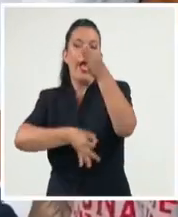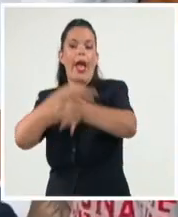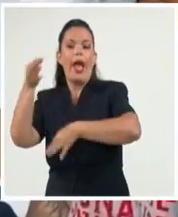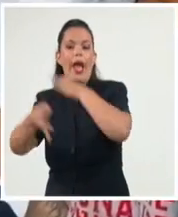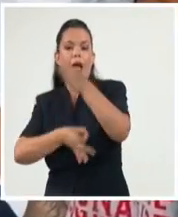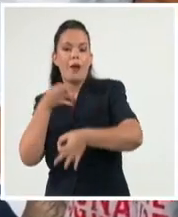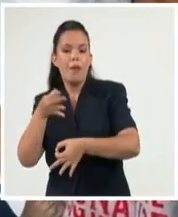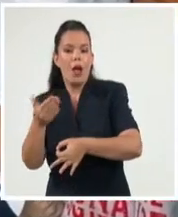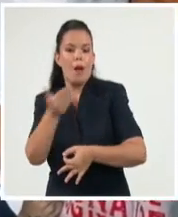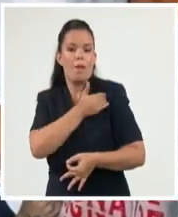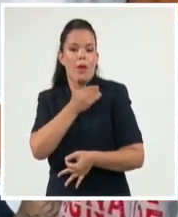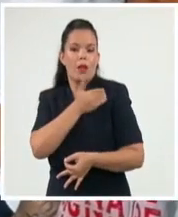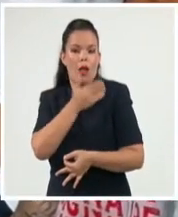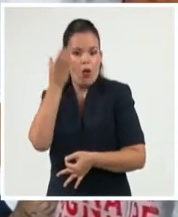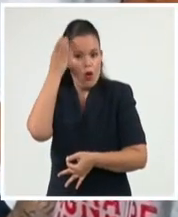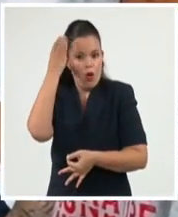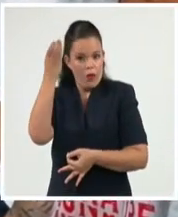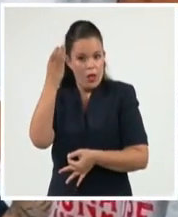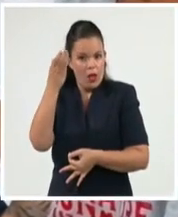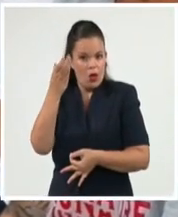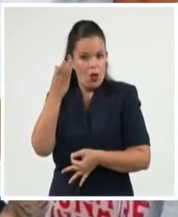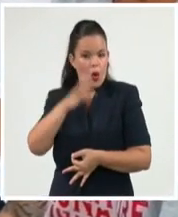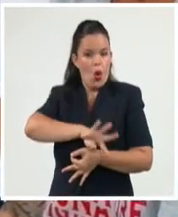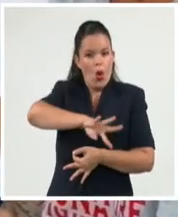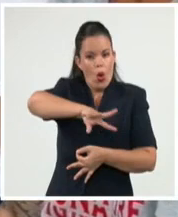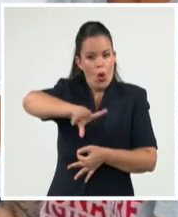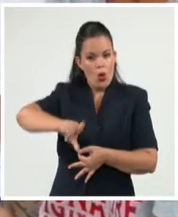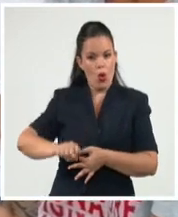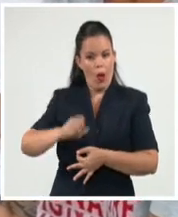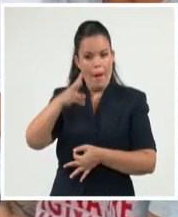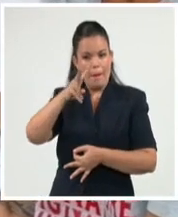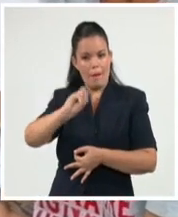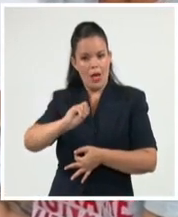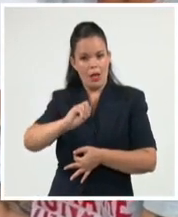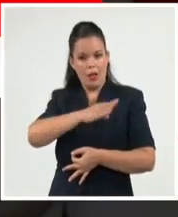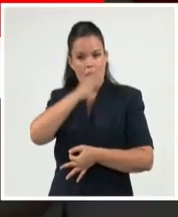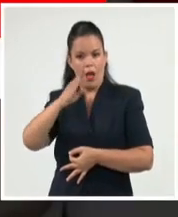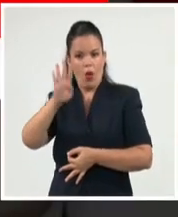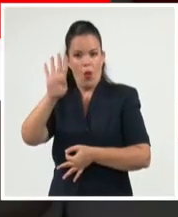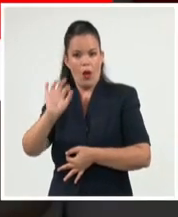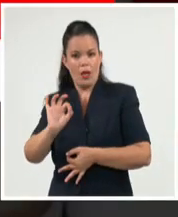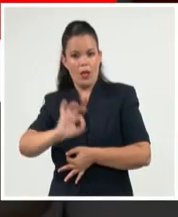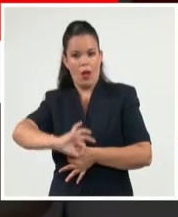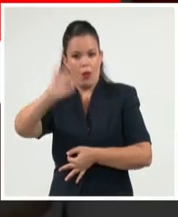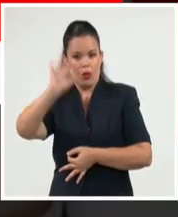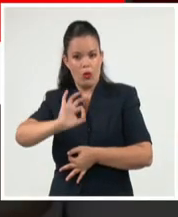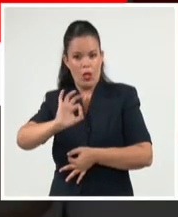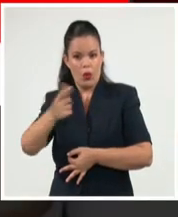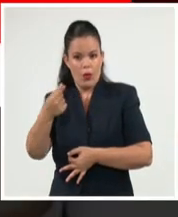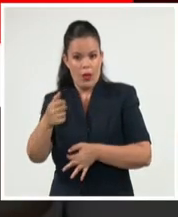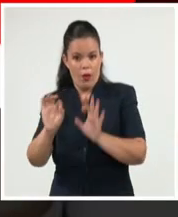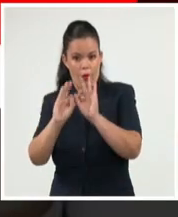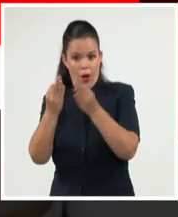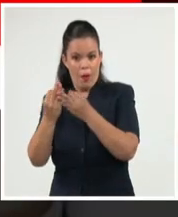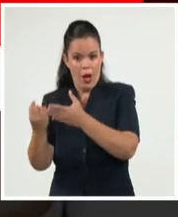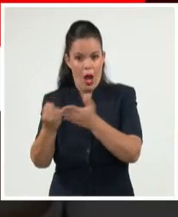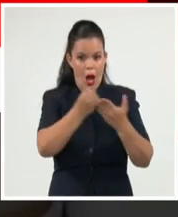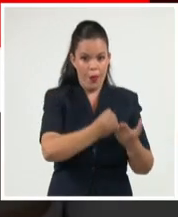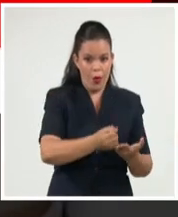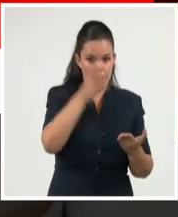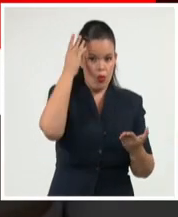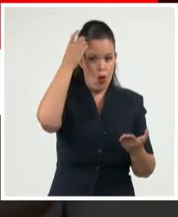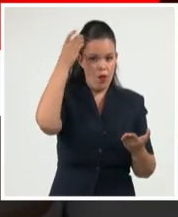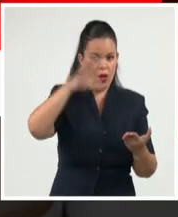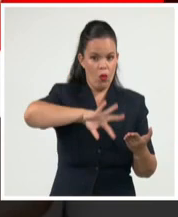cubano se quedaba del 20 al 40% del dinero remesado. En sus declaraciones el directivo de Fincimex